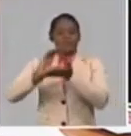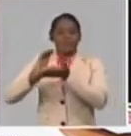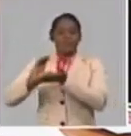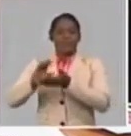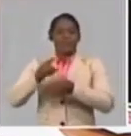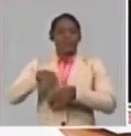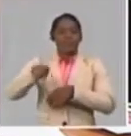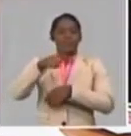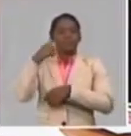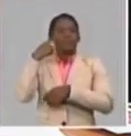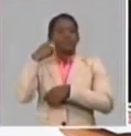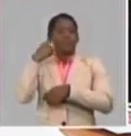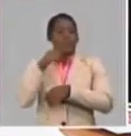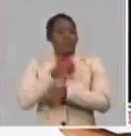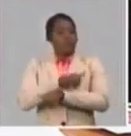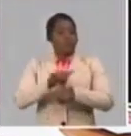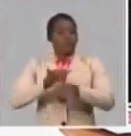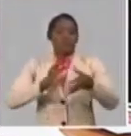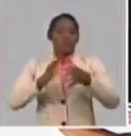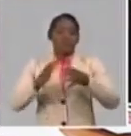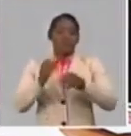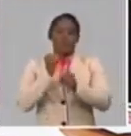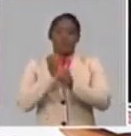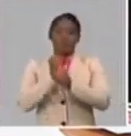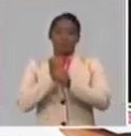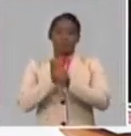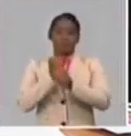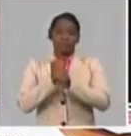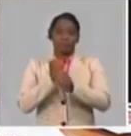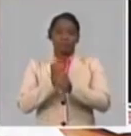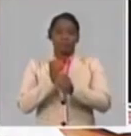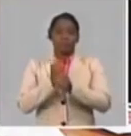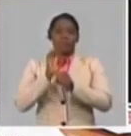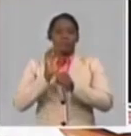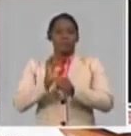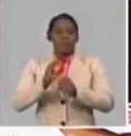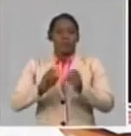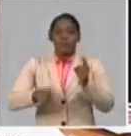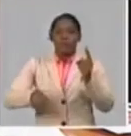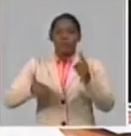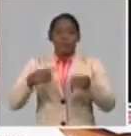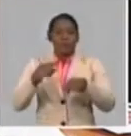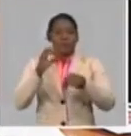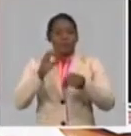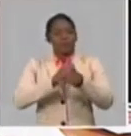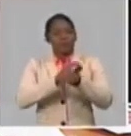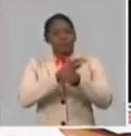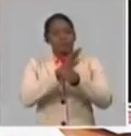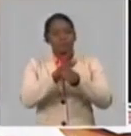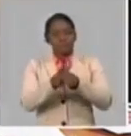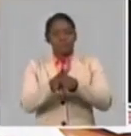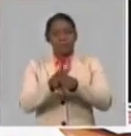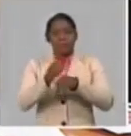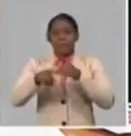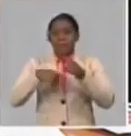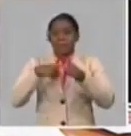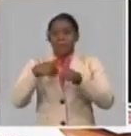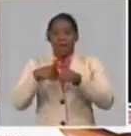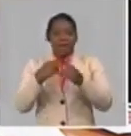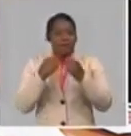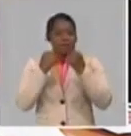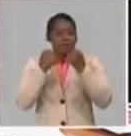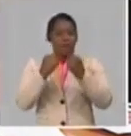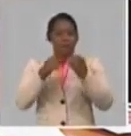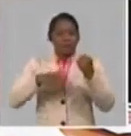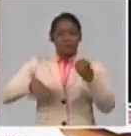hechos, con realizaciones, las campañas mediáticas que tratan de desacreditar esa la hora altruista y humanista de la